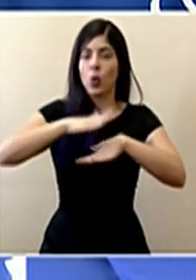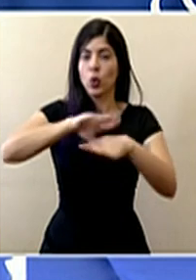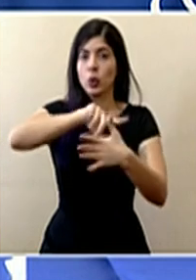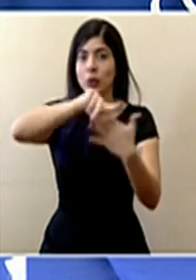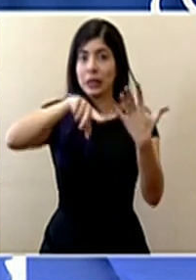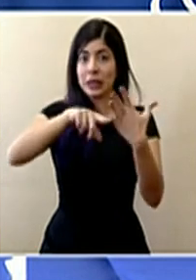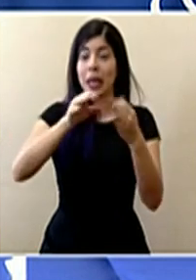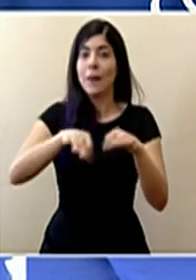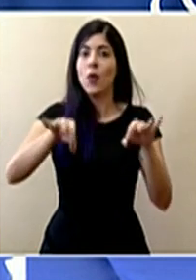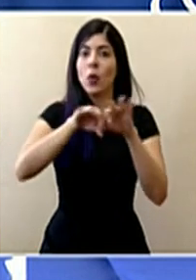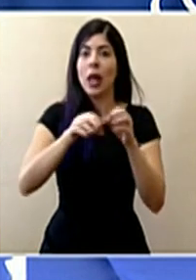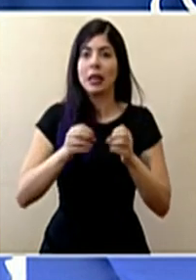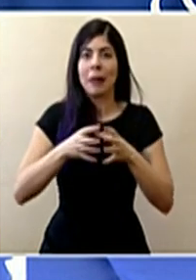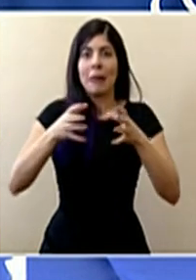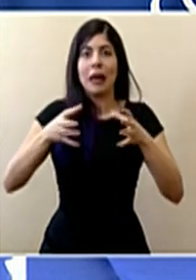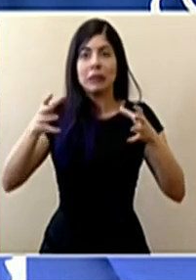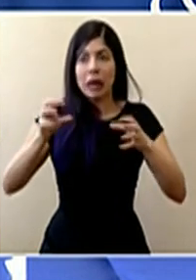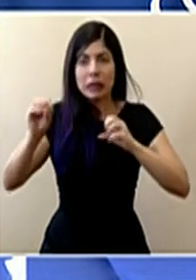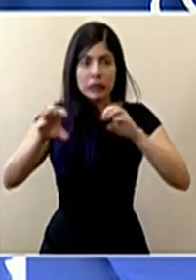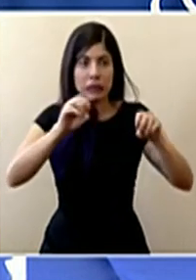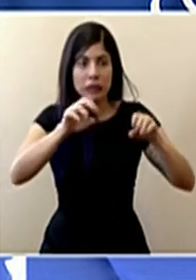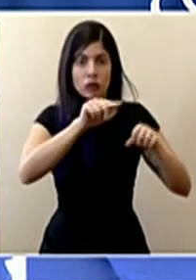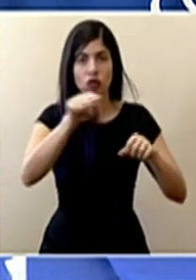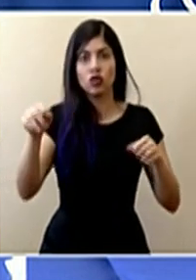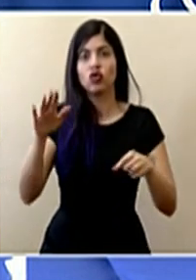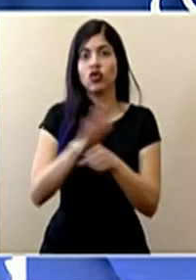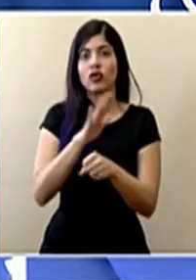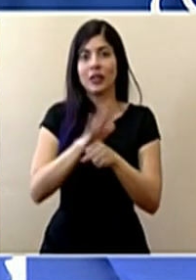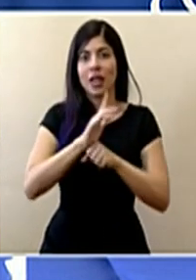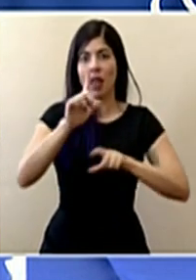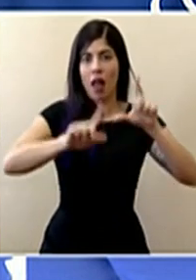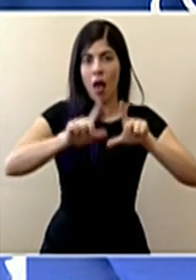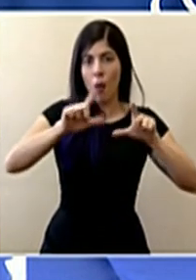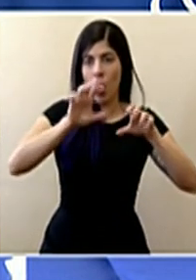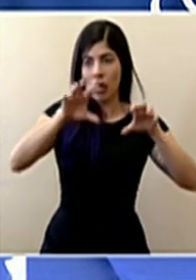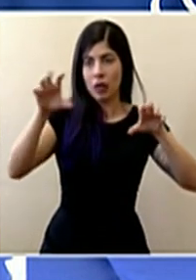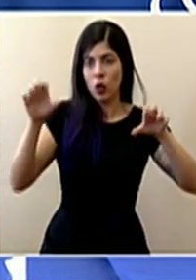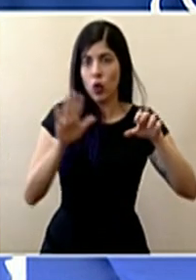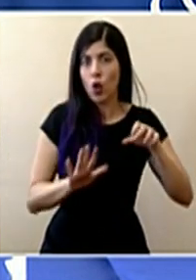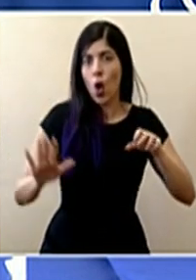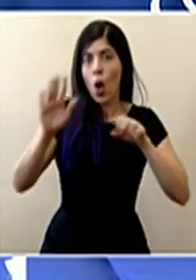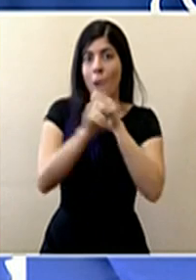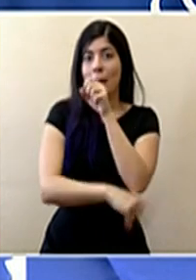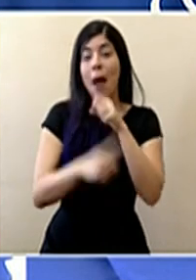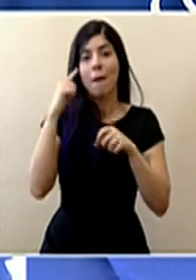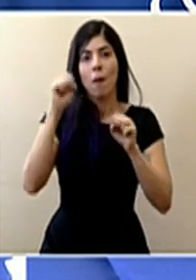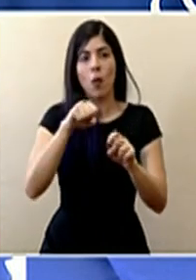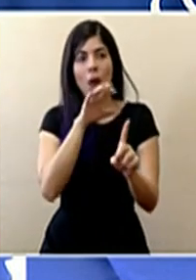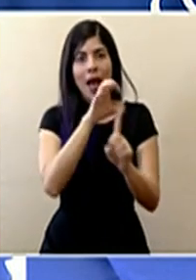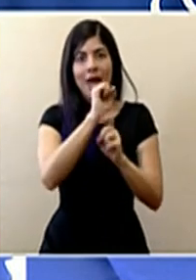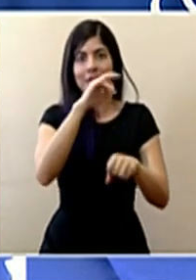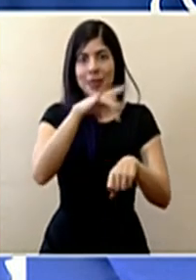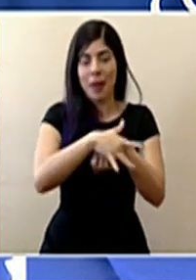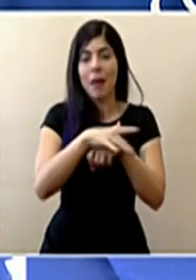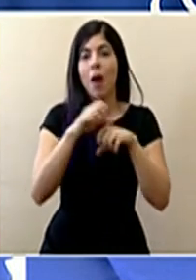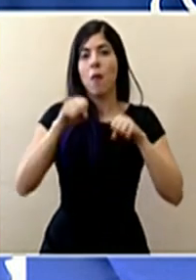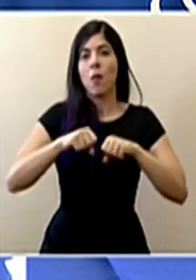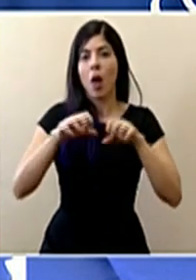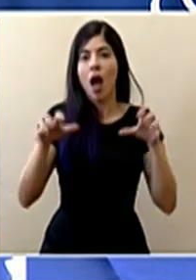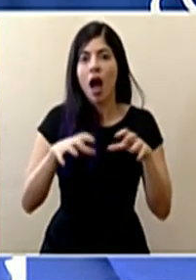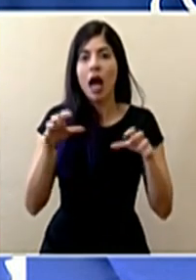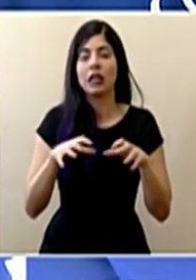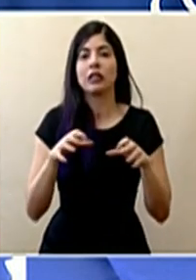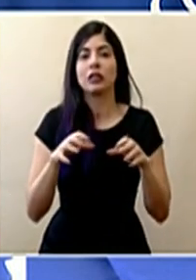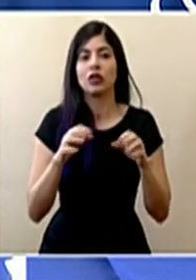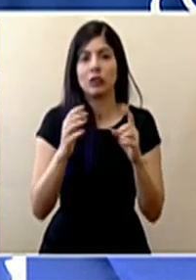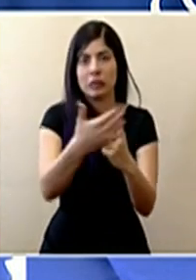importante que la prueba esté cada vez más disponible en más partes del país para poder hacer diagnóstico oportuno y tomar las medidas de acción epidemiológica que